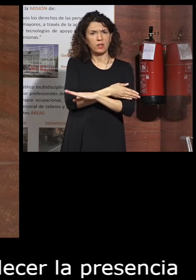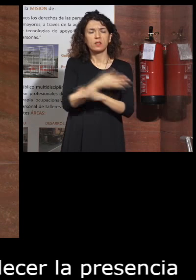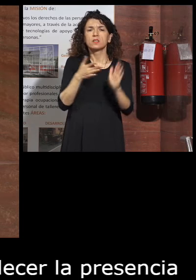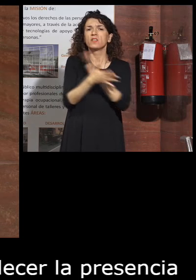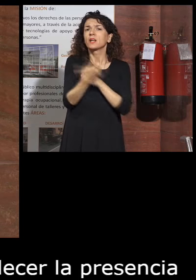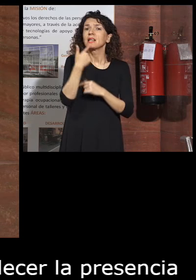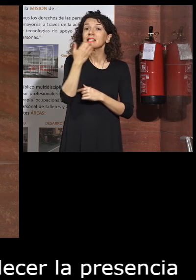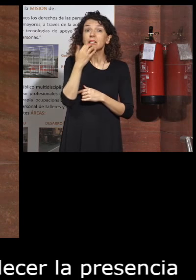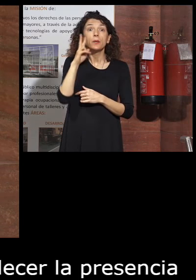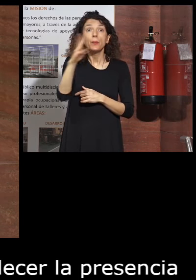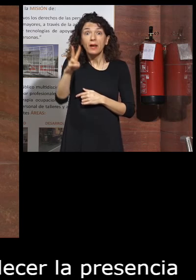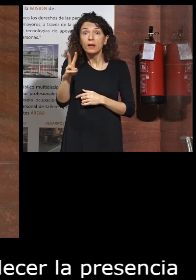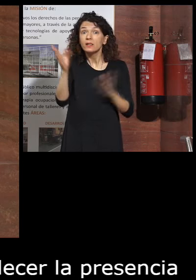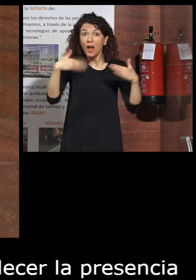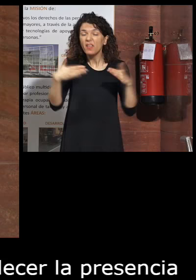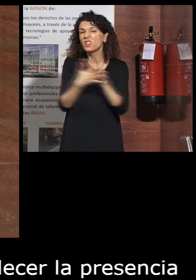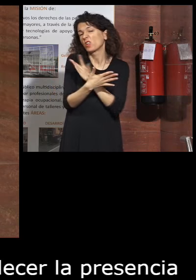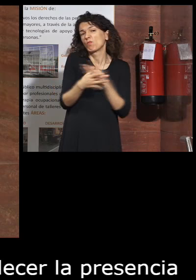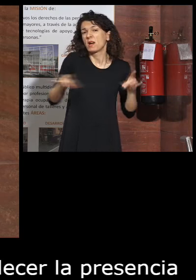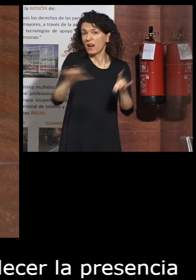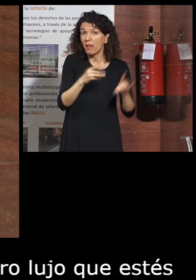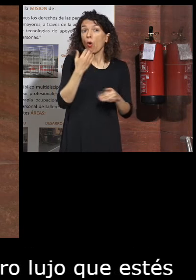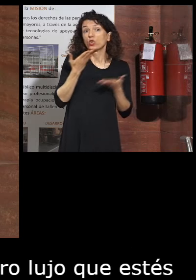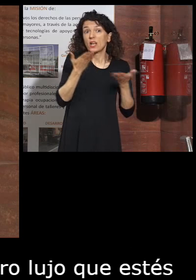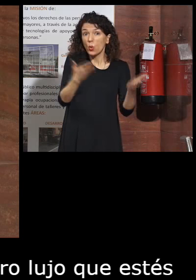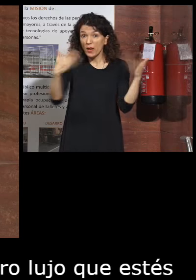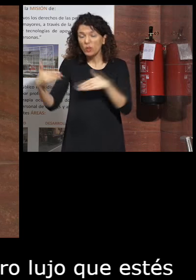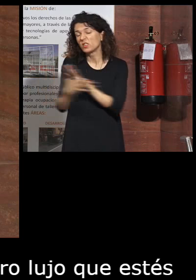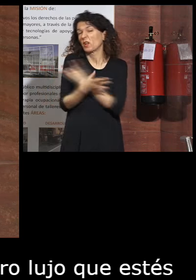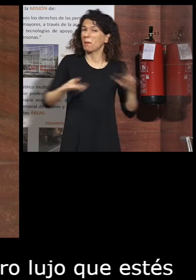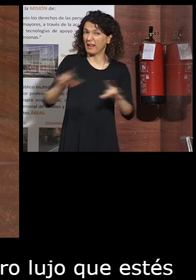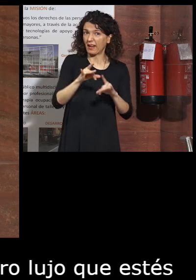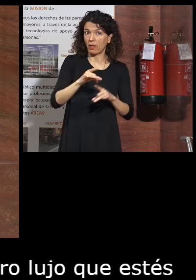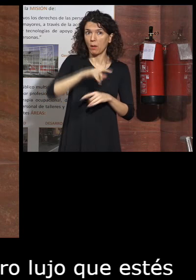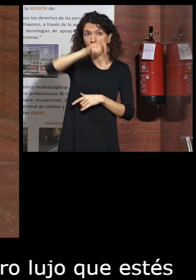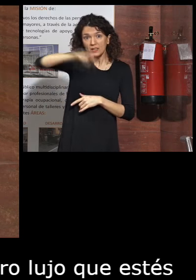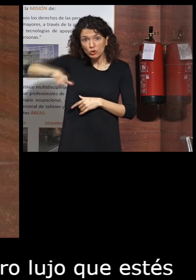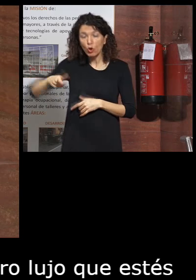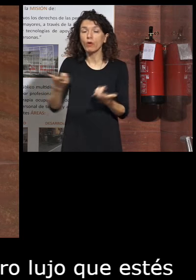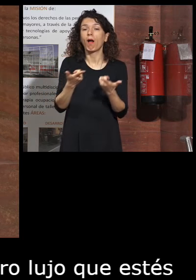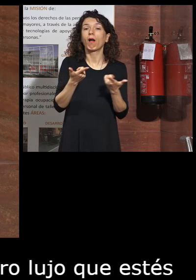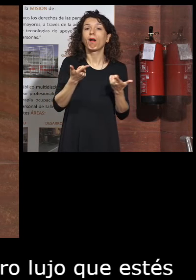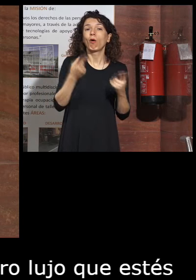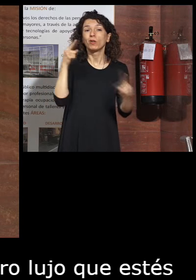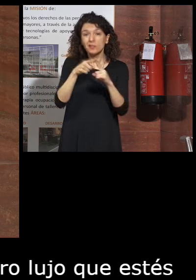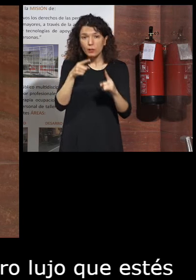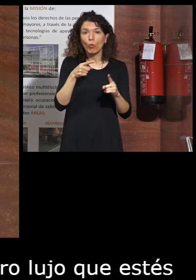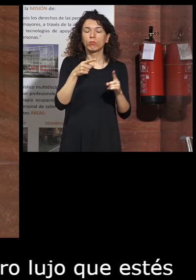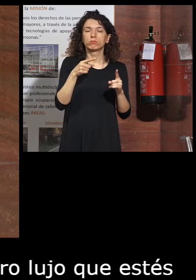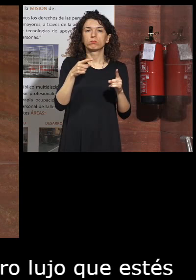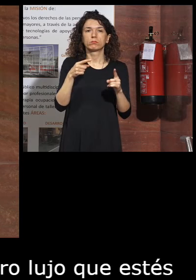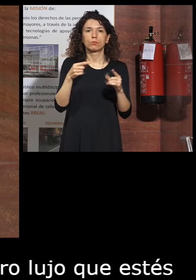tiene sentido si no se ve, si no le sirve a parte de las personas que se destina a la